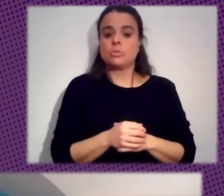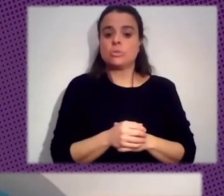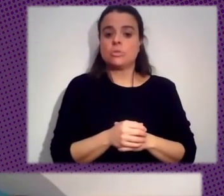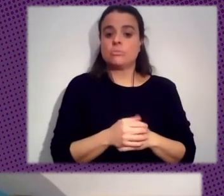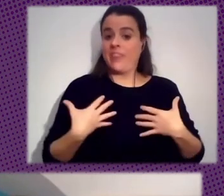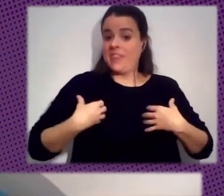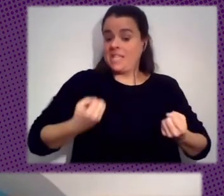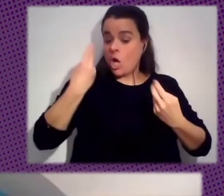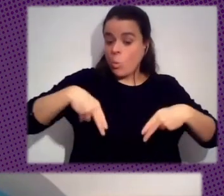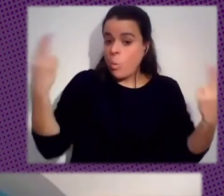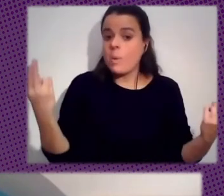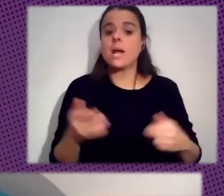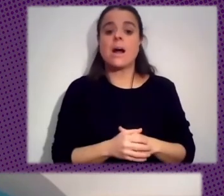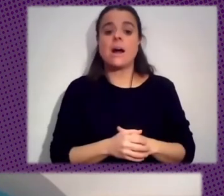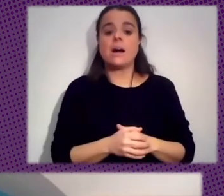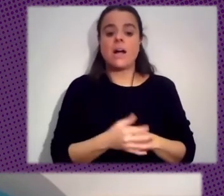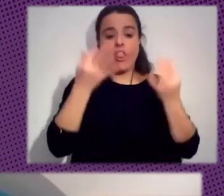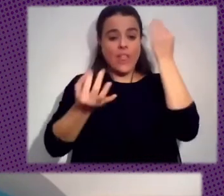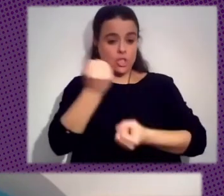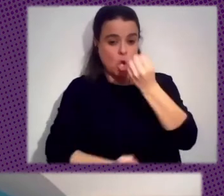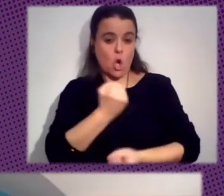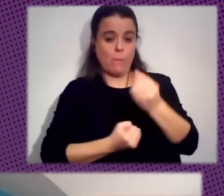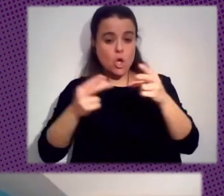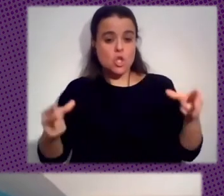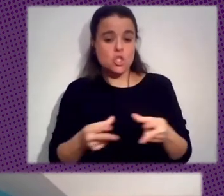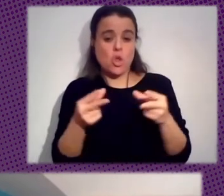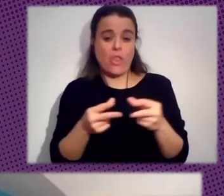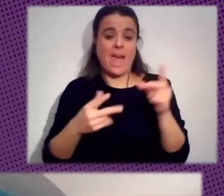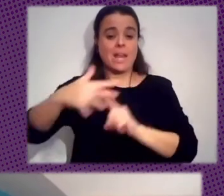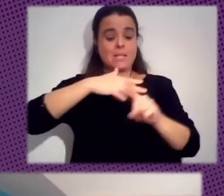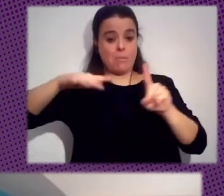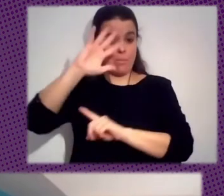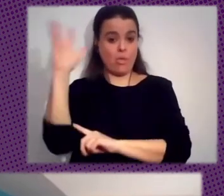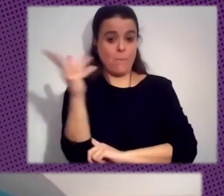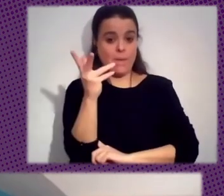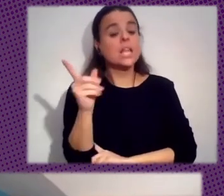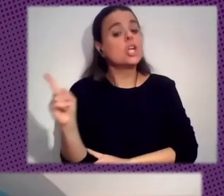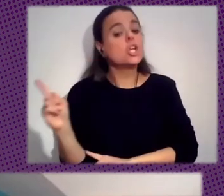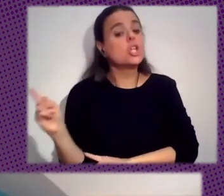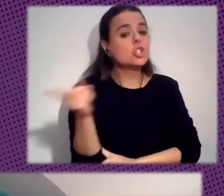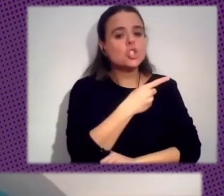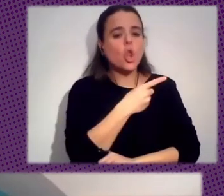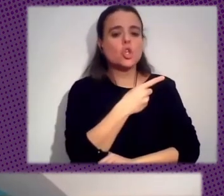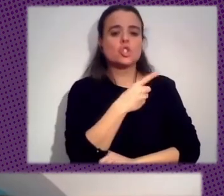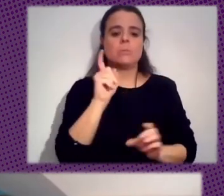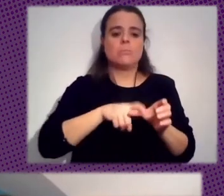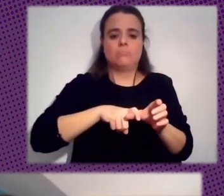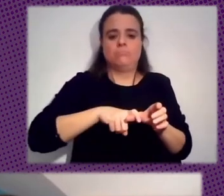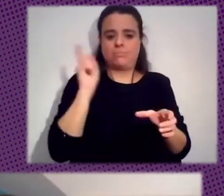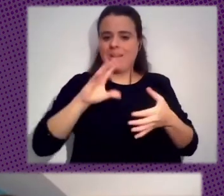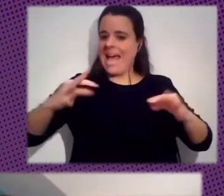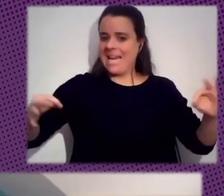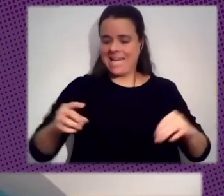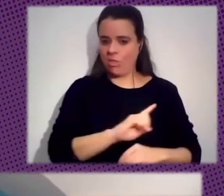Alineados Datos Económicos Datos Sociales Datos Sobre Medio Ambiente Todos Ellos No Alineados Sería También Tal vez Una